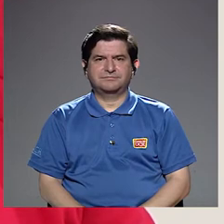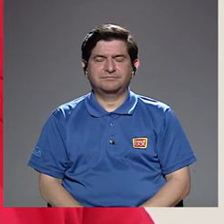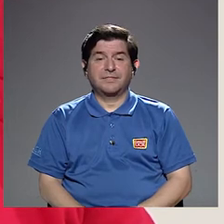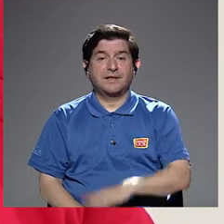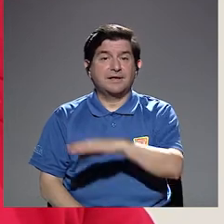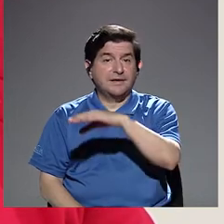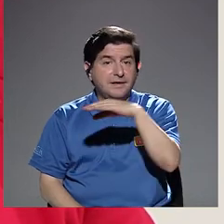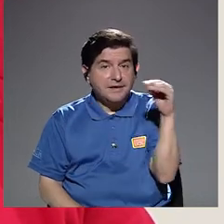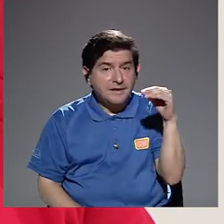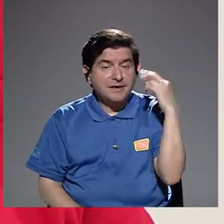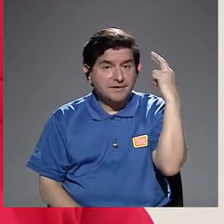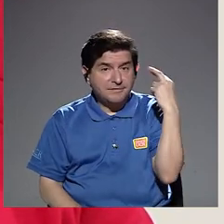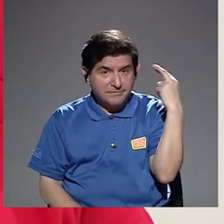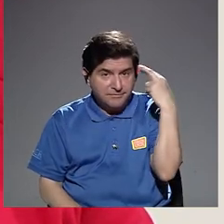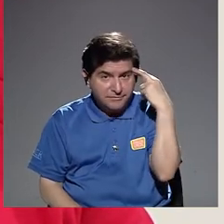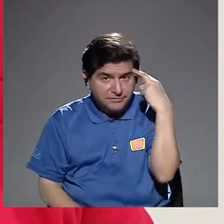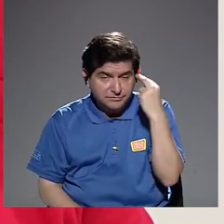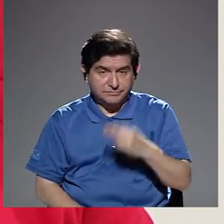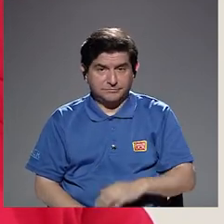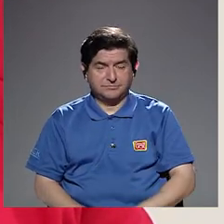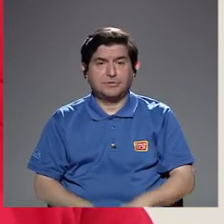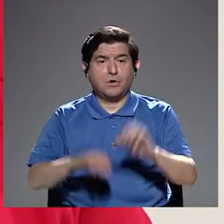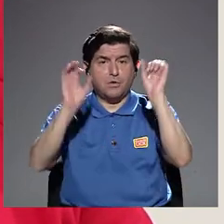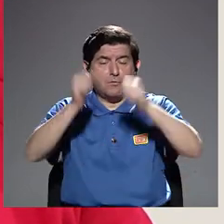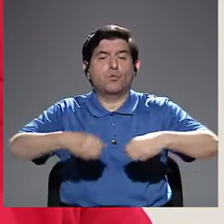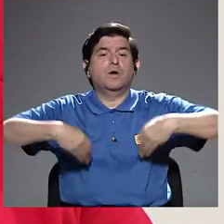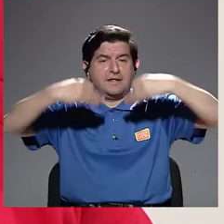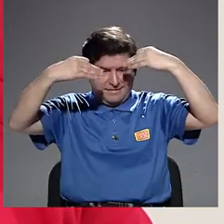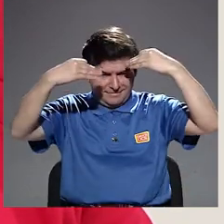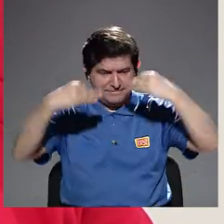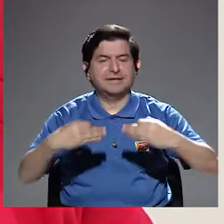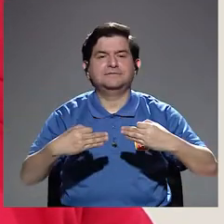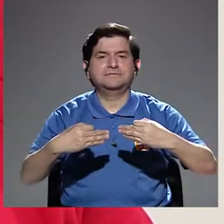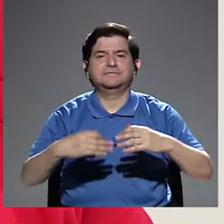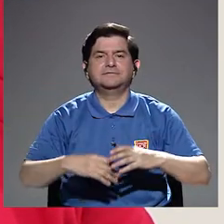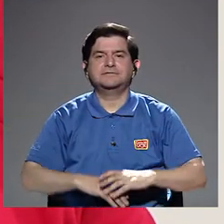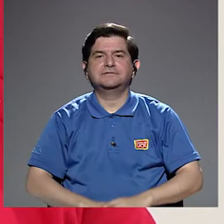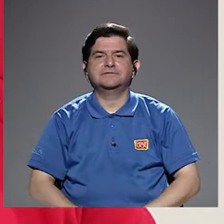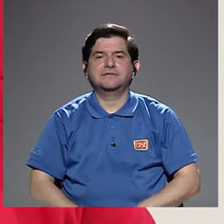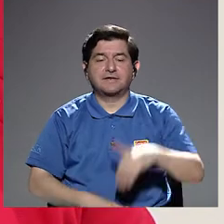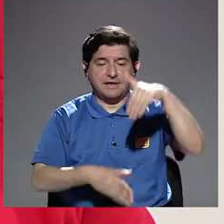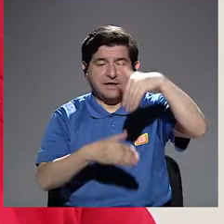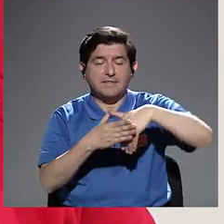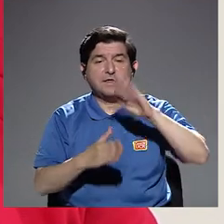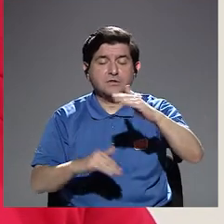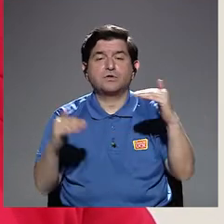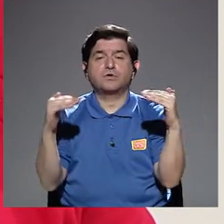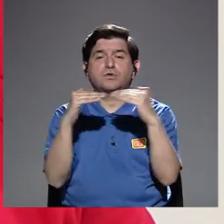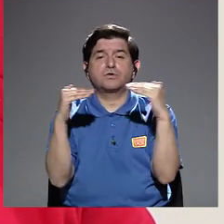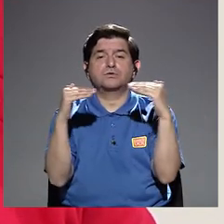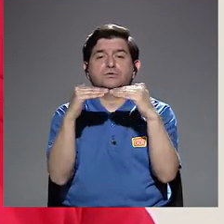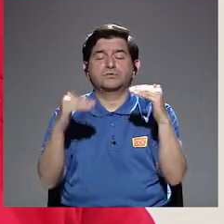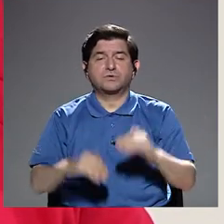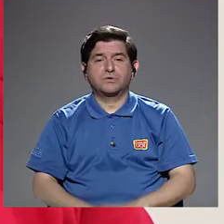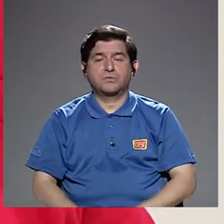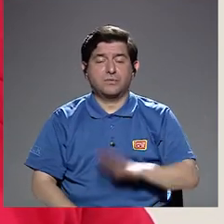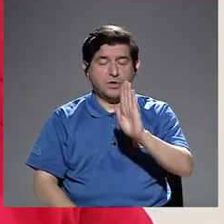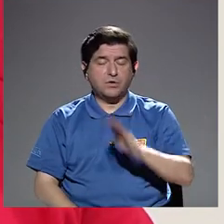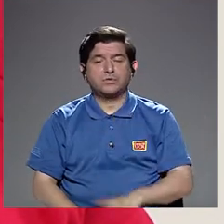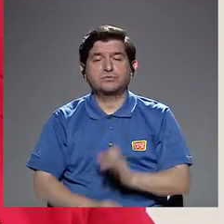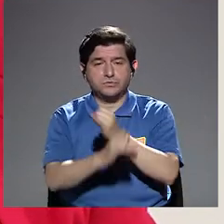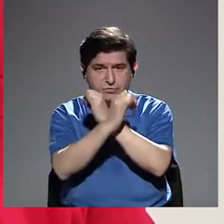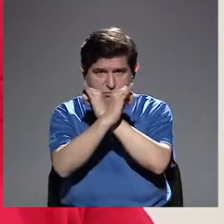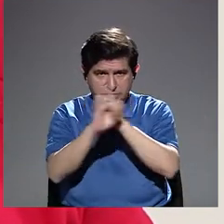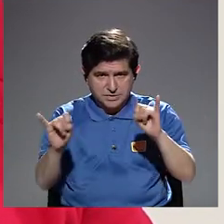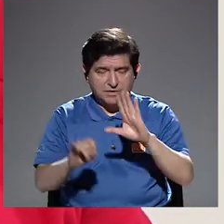y que, por lo tanto, puede tomar decisiones dentro de su nivel, ¿verdad?, dentro de su autonomía,